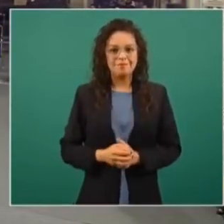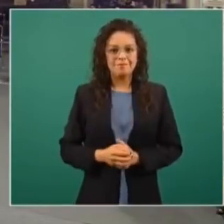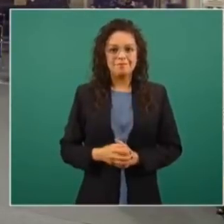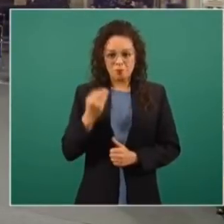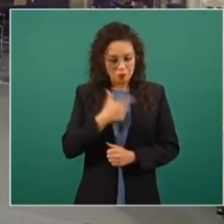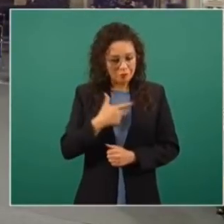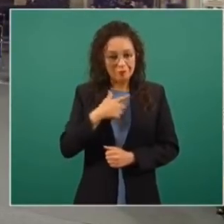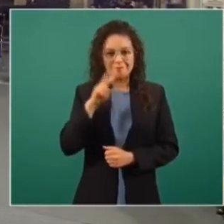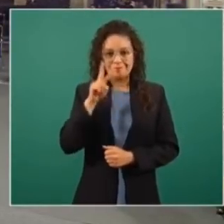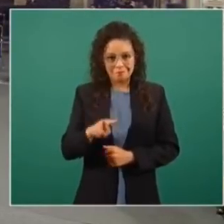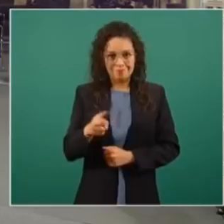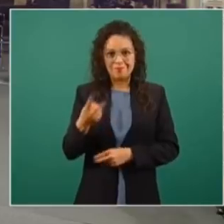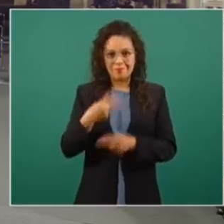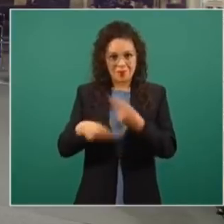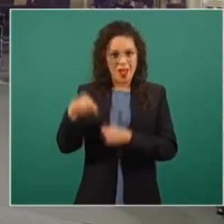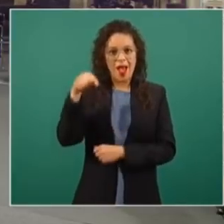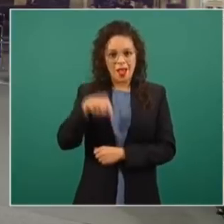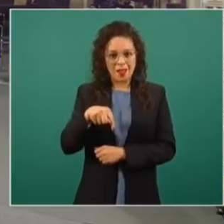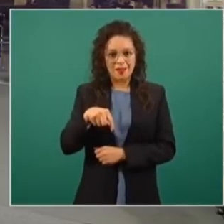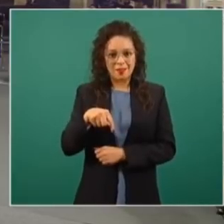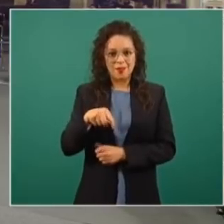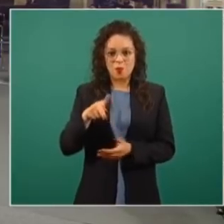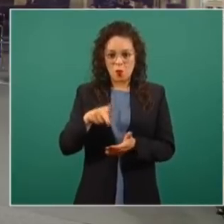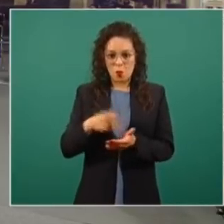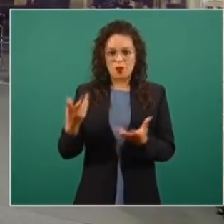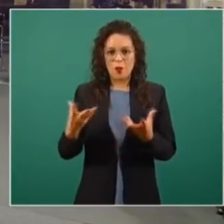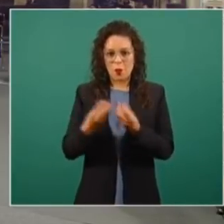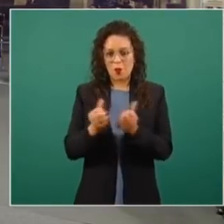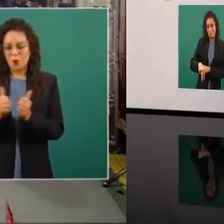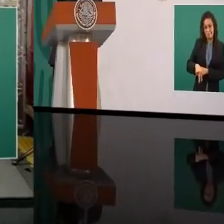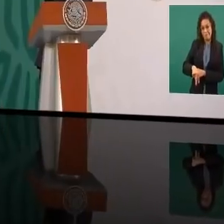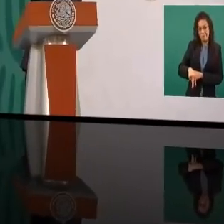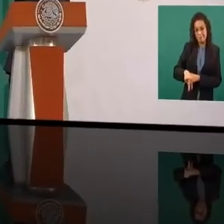mucho gusto que estés aquí de nuevo con nosotros. A ver,